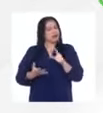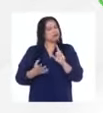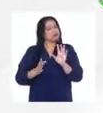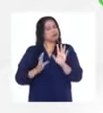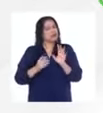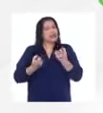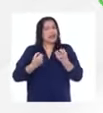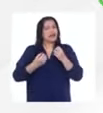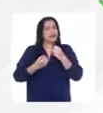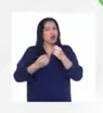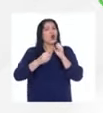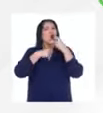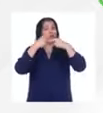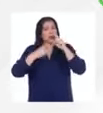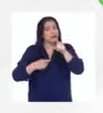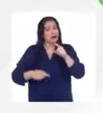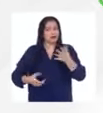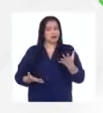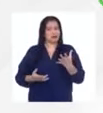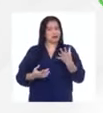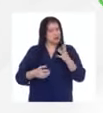cuando a veces piensas eso